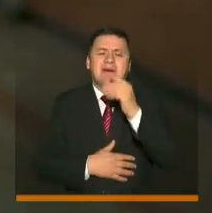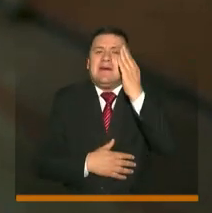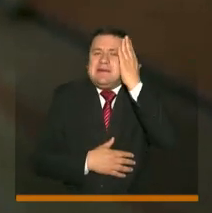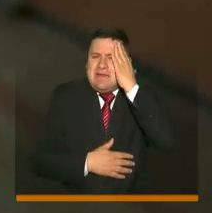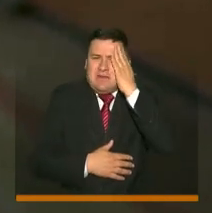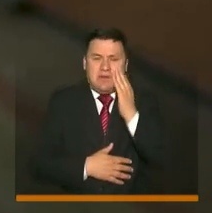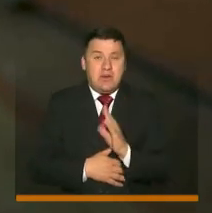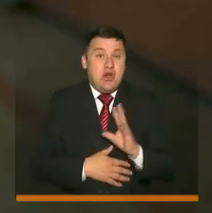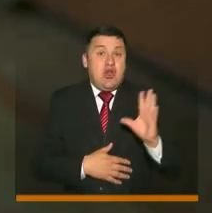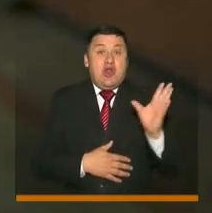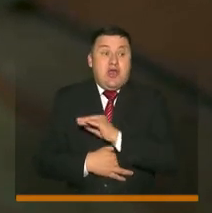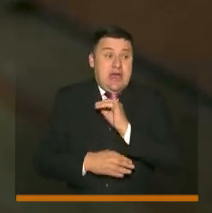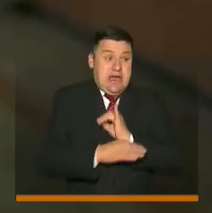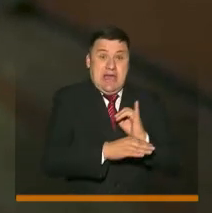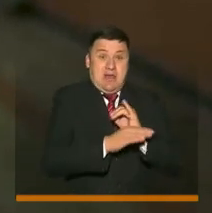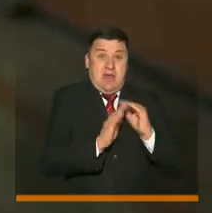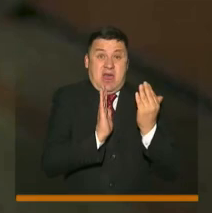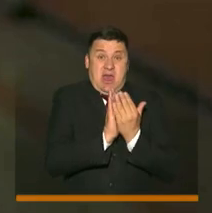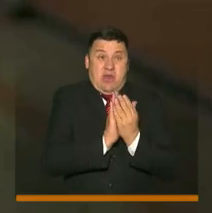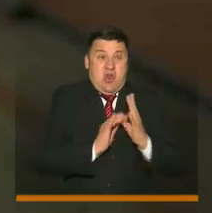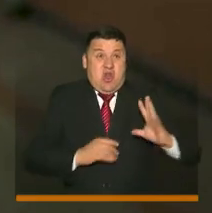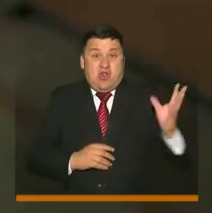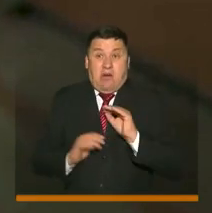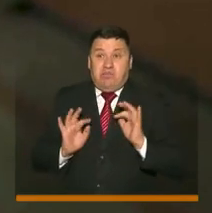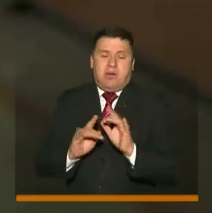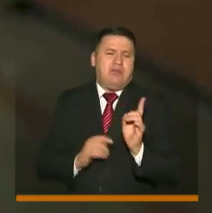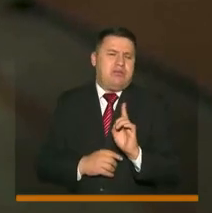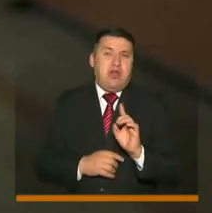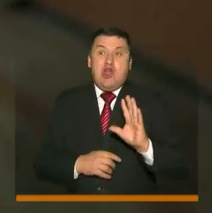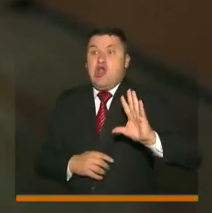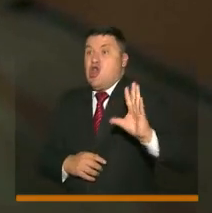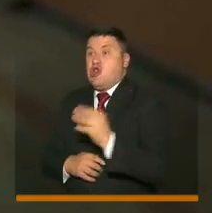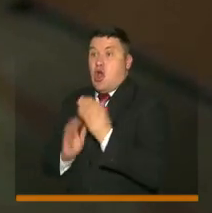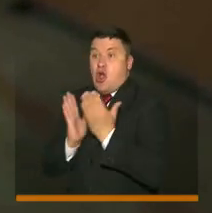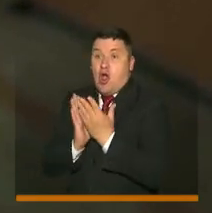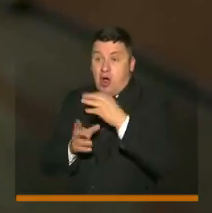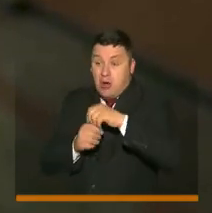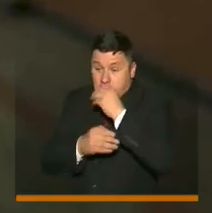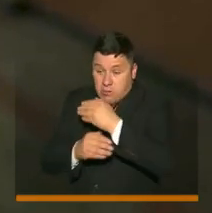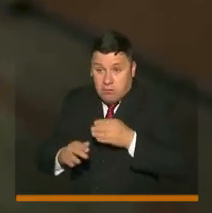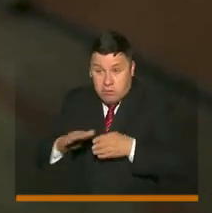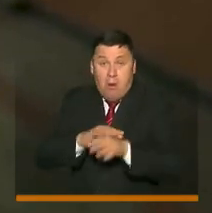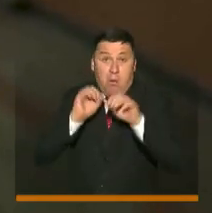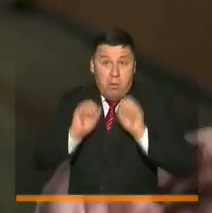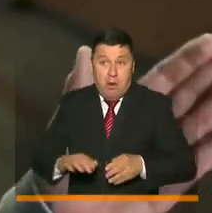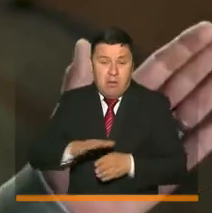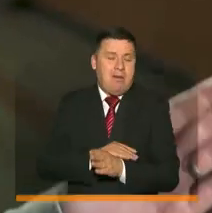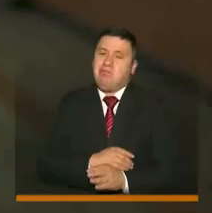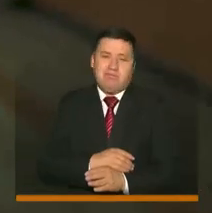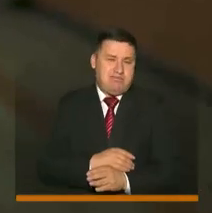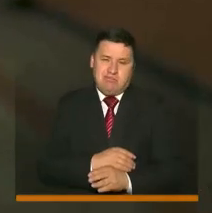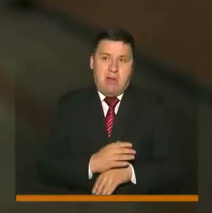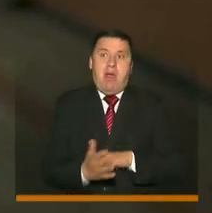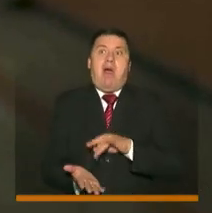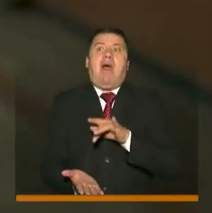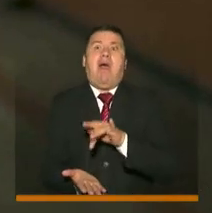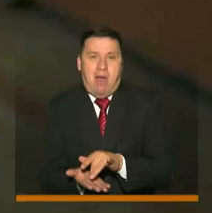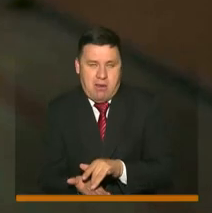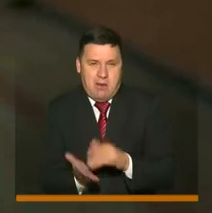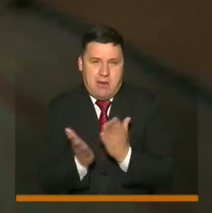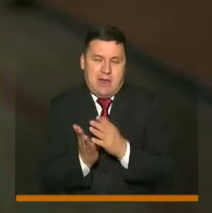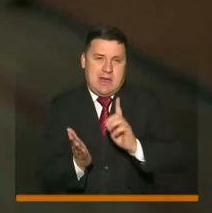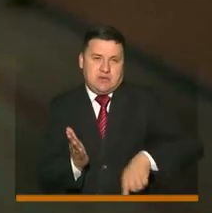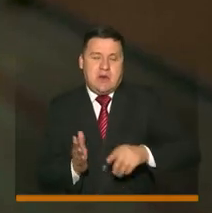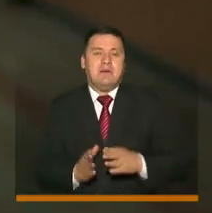que no todas las instituciones educativas y que no toda la población escolar tendrá la posibilidad de retornar a la